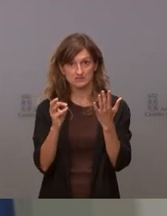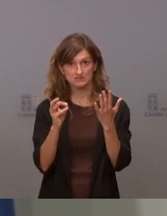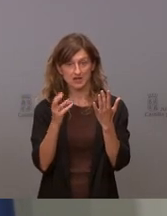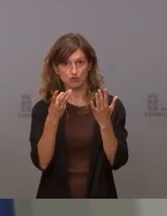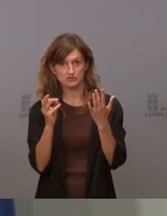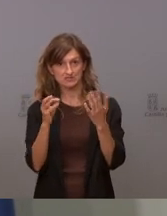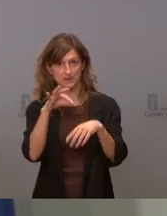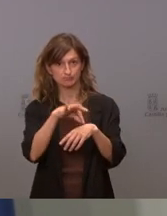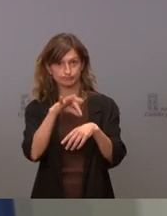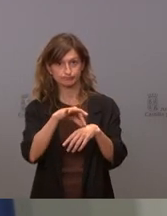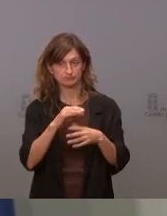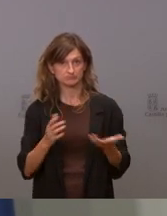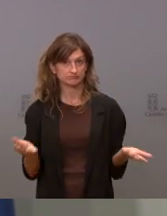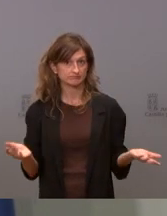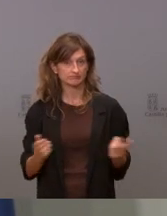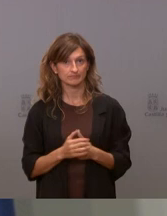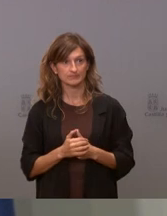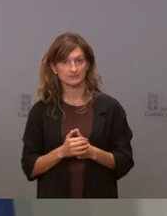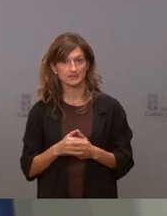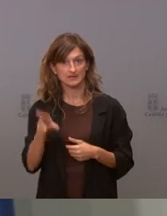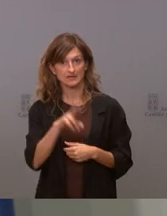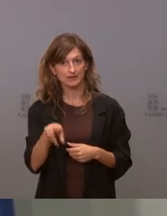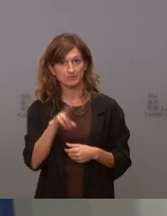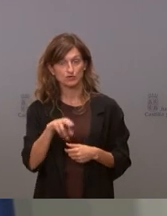facultativos y le insisto